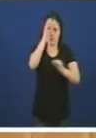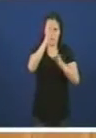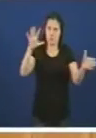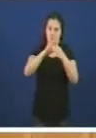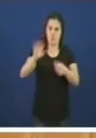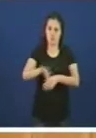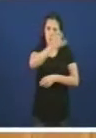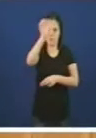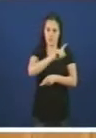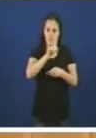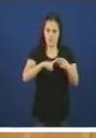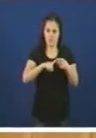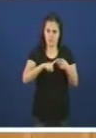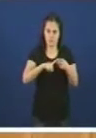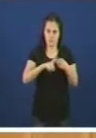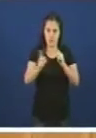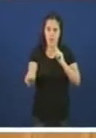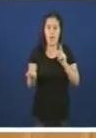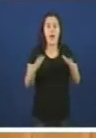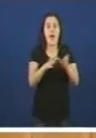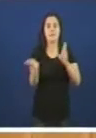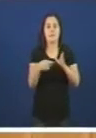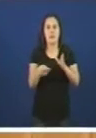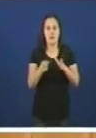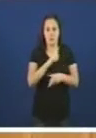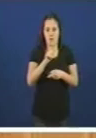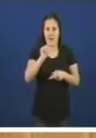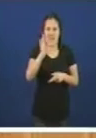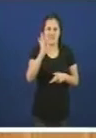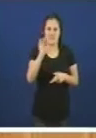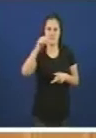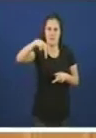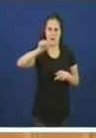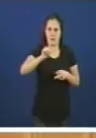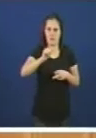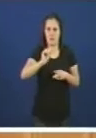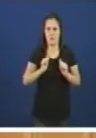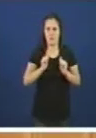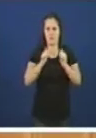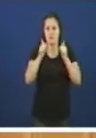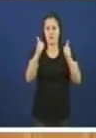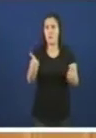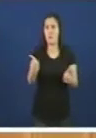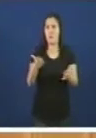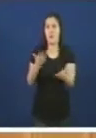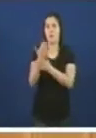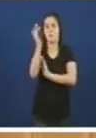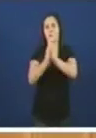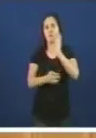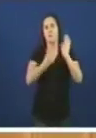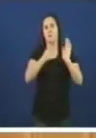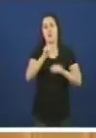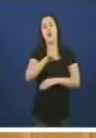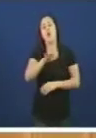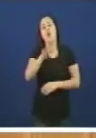no astelero astano, na antiga astano, inclusión nos orzamentos do Estado deste ano 2012 da sexta